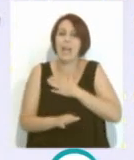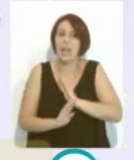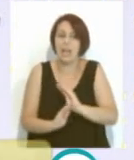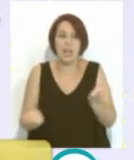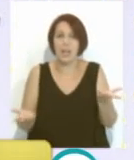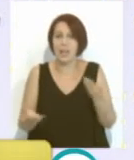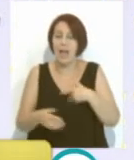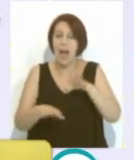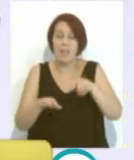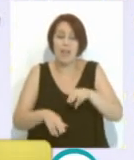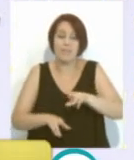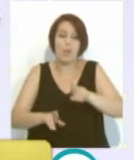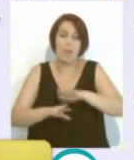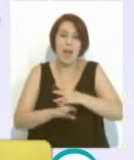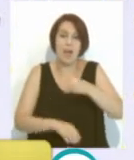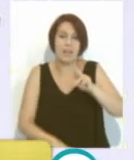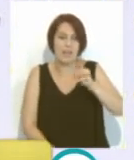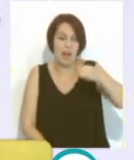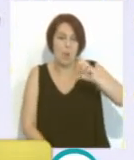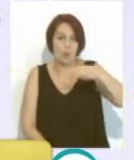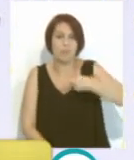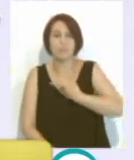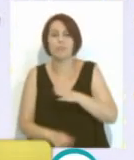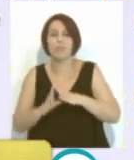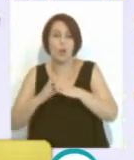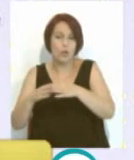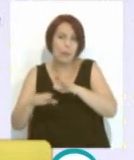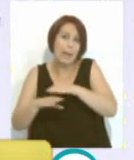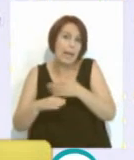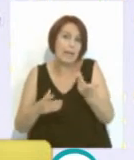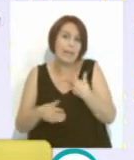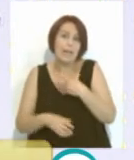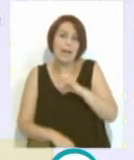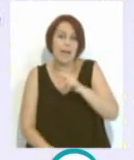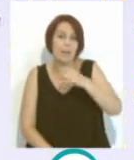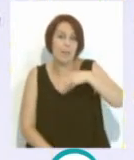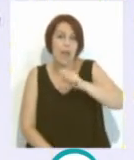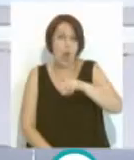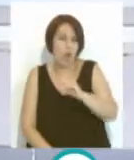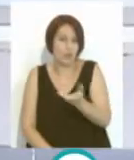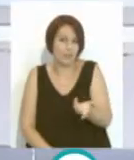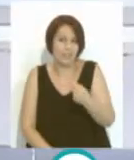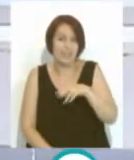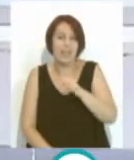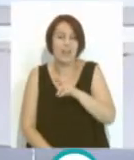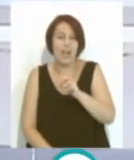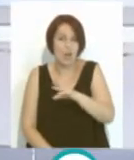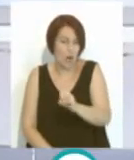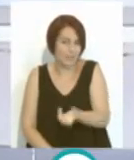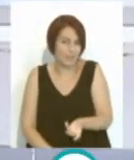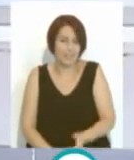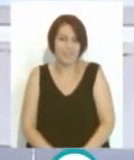que el de Cádiz sea para Ramón y el del puerto que sea para Carmelo Navarro, ¿no? La Carmelo Navarro que haría.